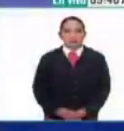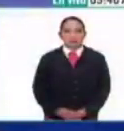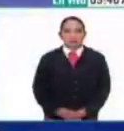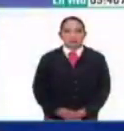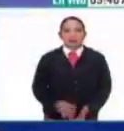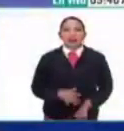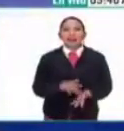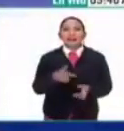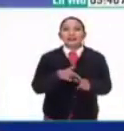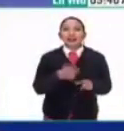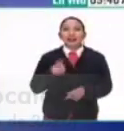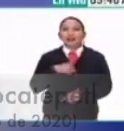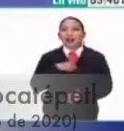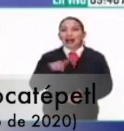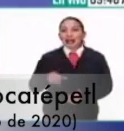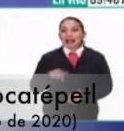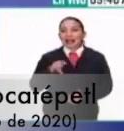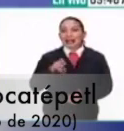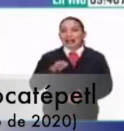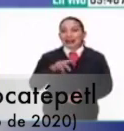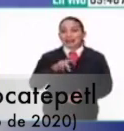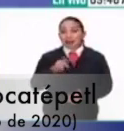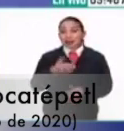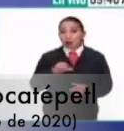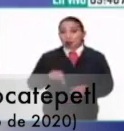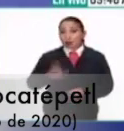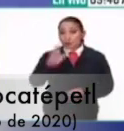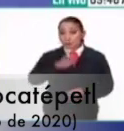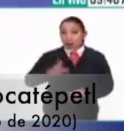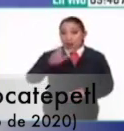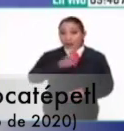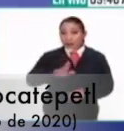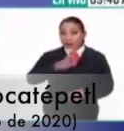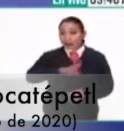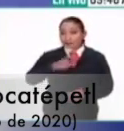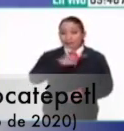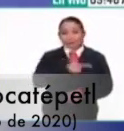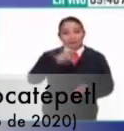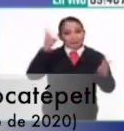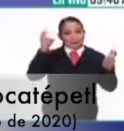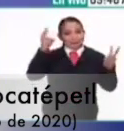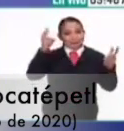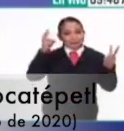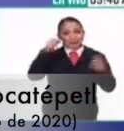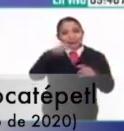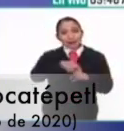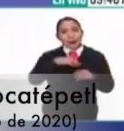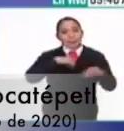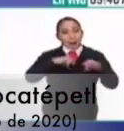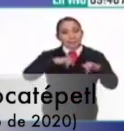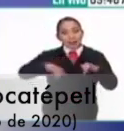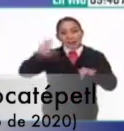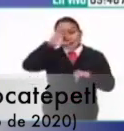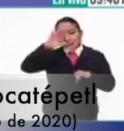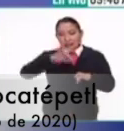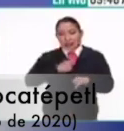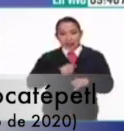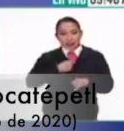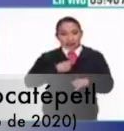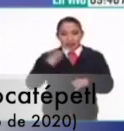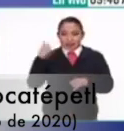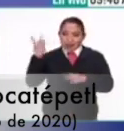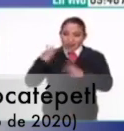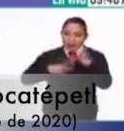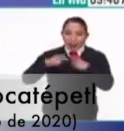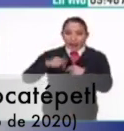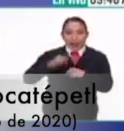Gracias por seguir con nosotros en Interfaz. Y bueno, hoy es martes de nuestra gustadísima sección mapas de la ciencia y la identidad. Ya está con nosotros